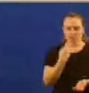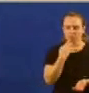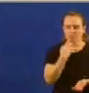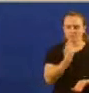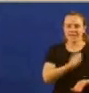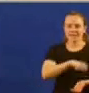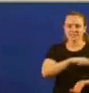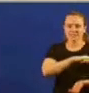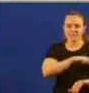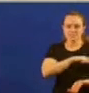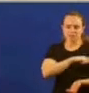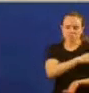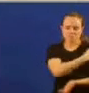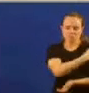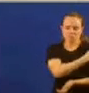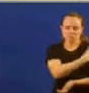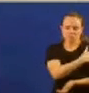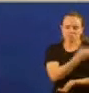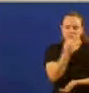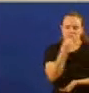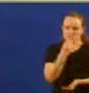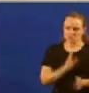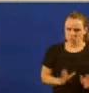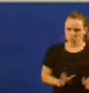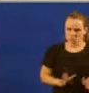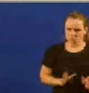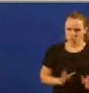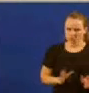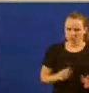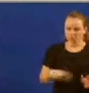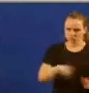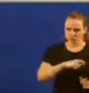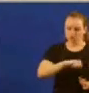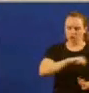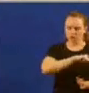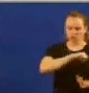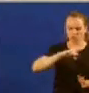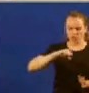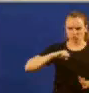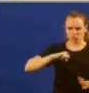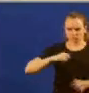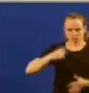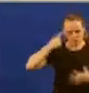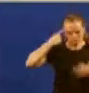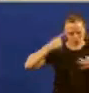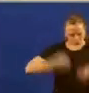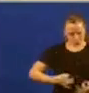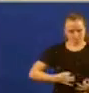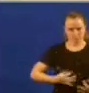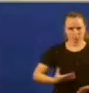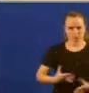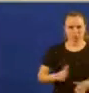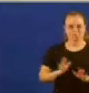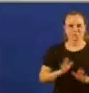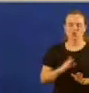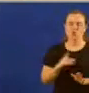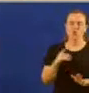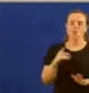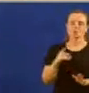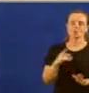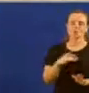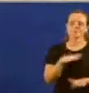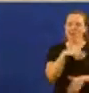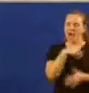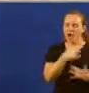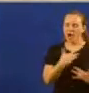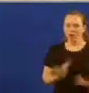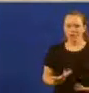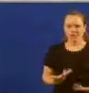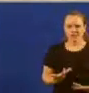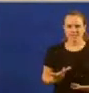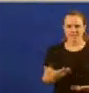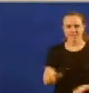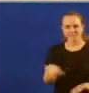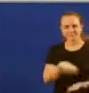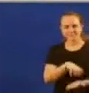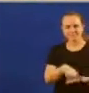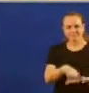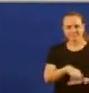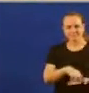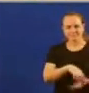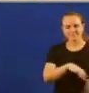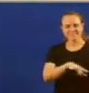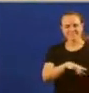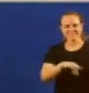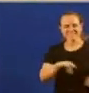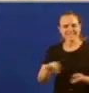Somos autonomistas convencidos. Pero hoxe, hoxe, está en cuestión a distribución